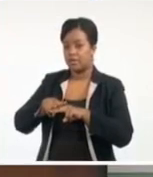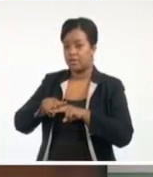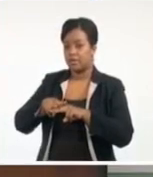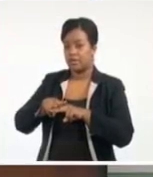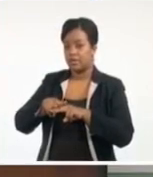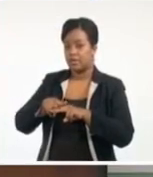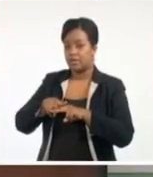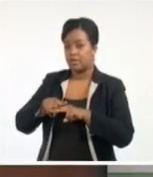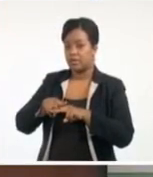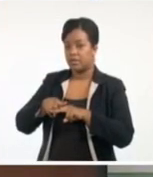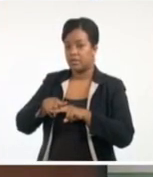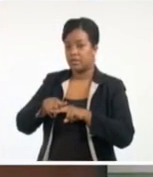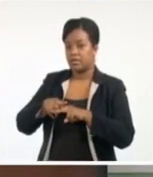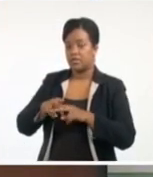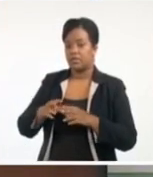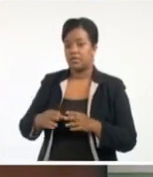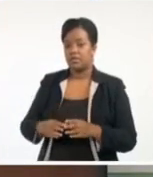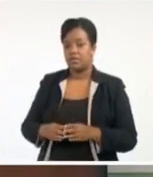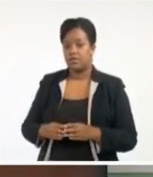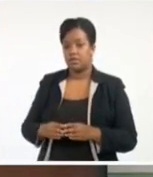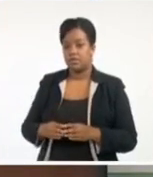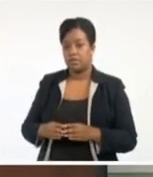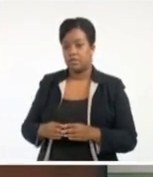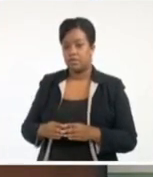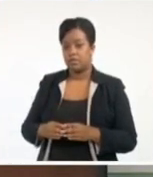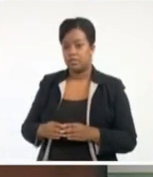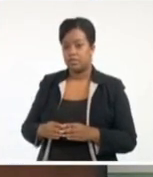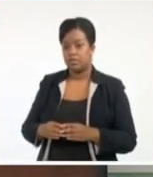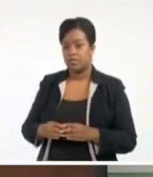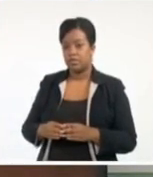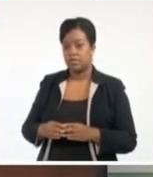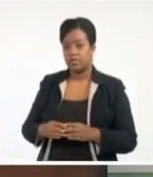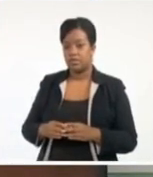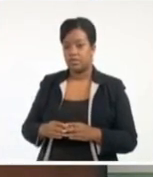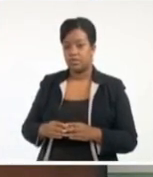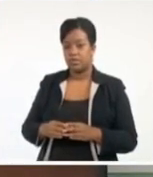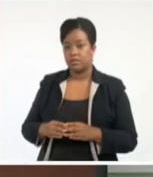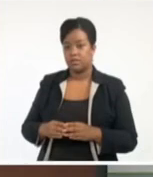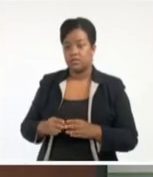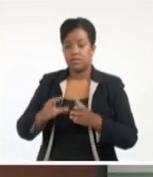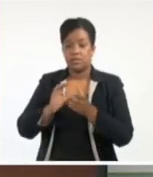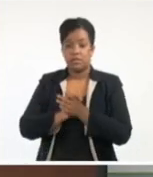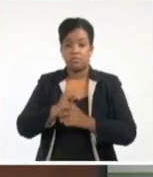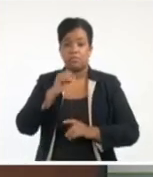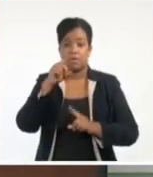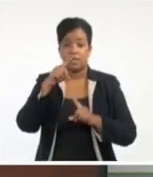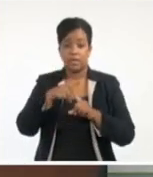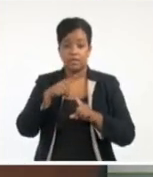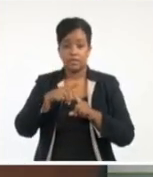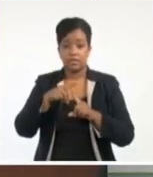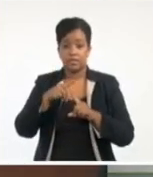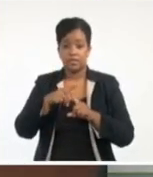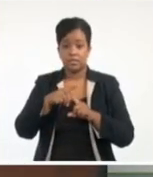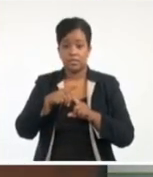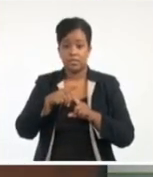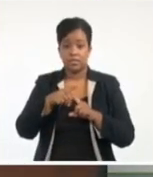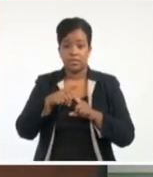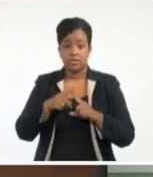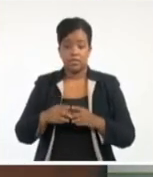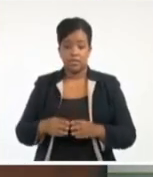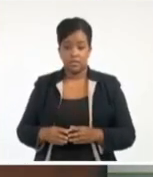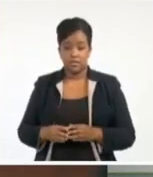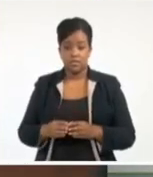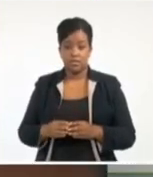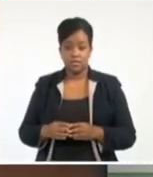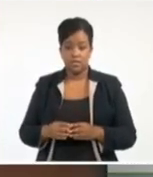más centradas en la zona central de Matanzas hacia el este. De todas maneras, esto